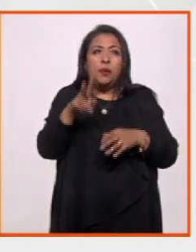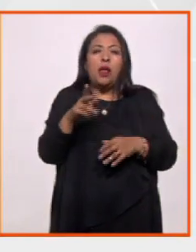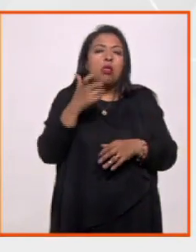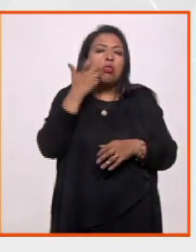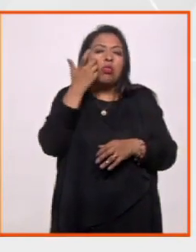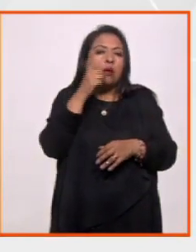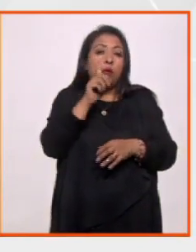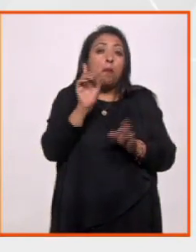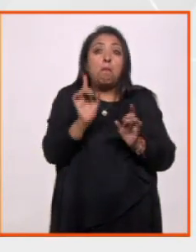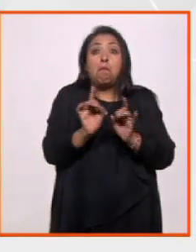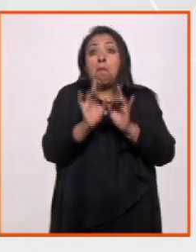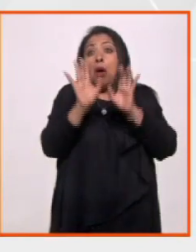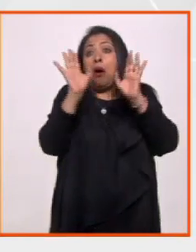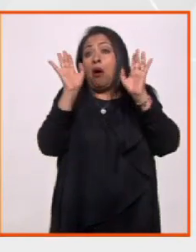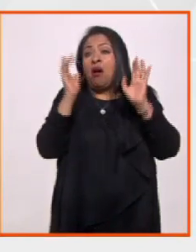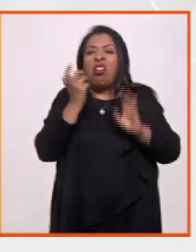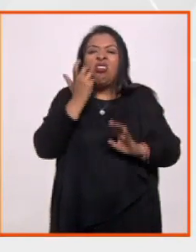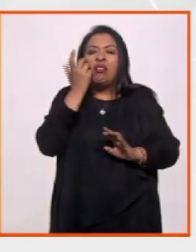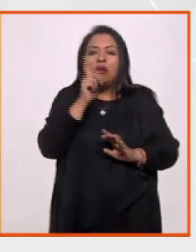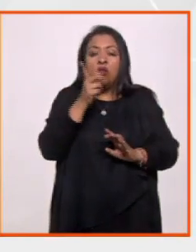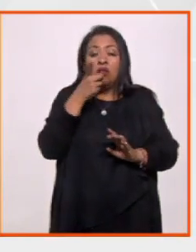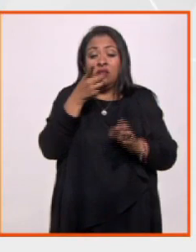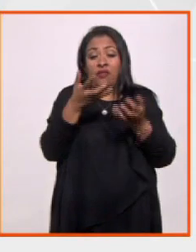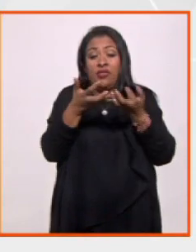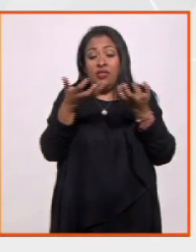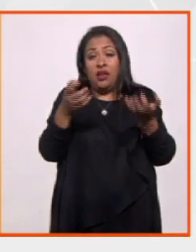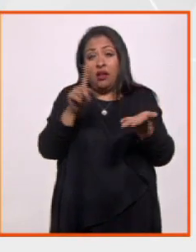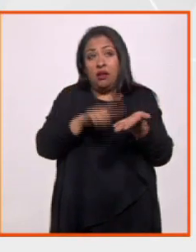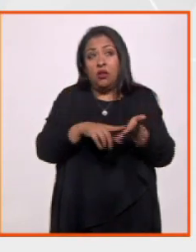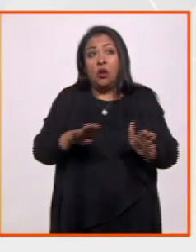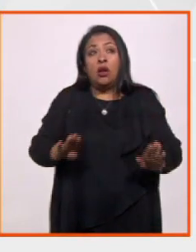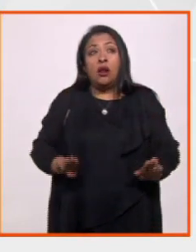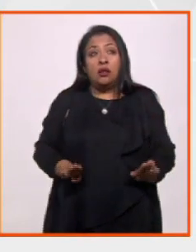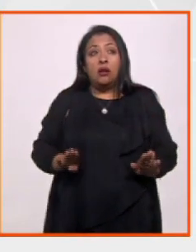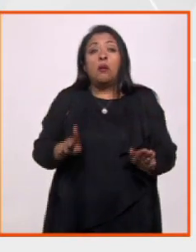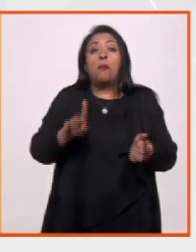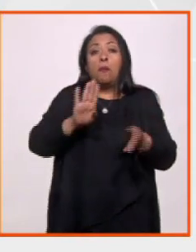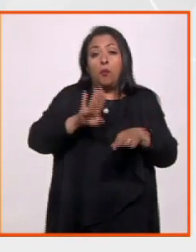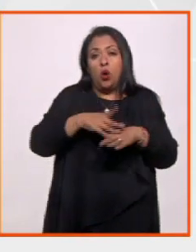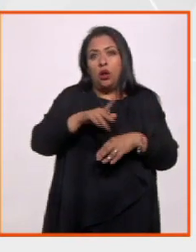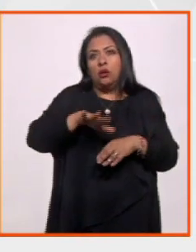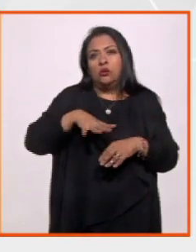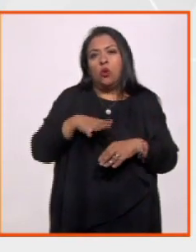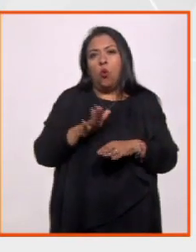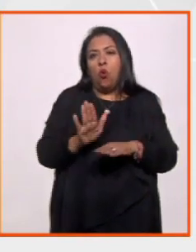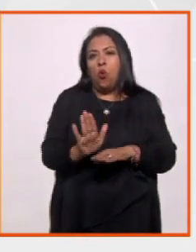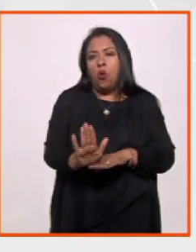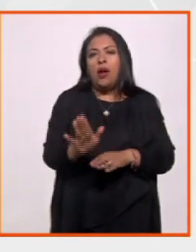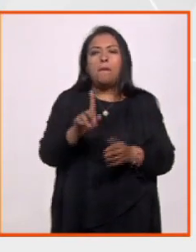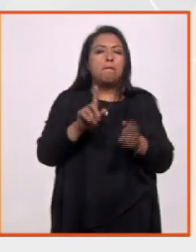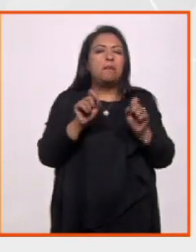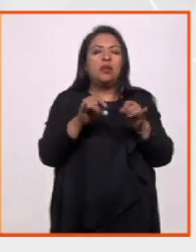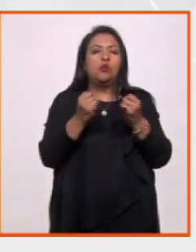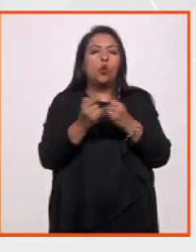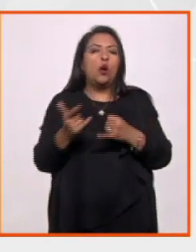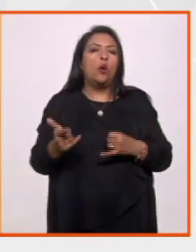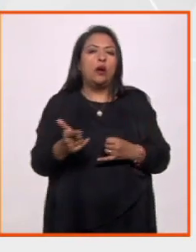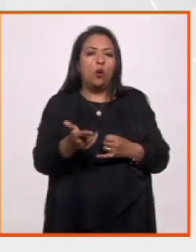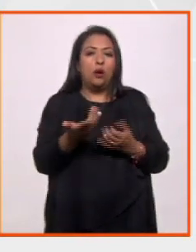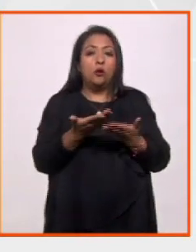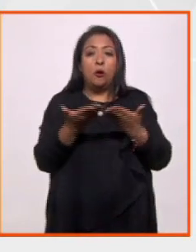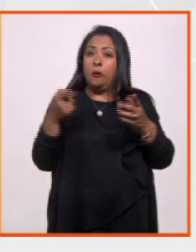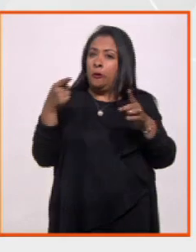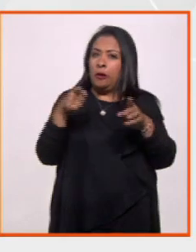intención, sino casualidad de que la tierra tenía características y así se conservaban lo que ocurrió, por ejemplo, en Guanajuato. Y vamos ahora con música.